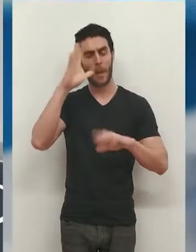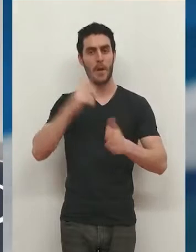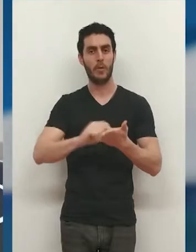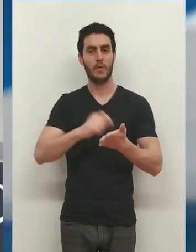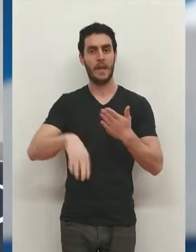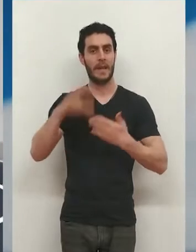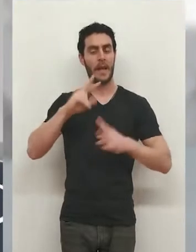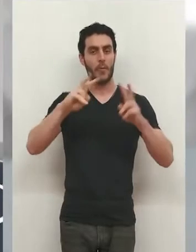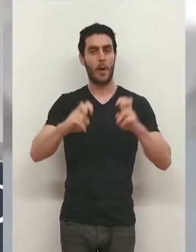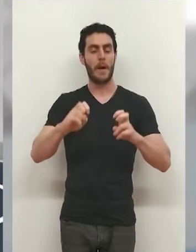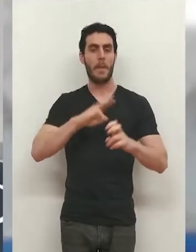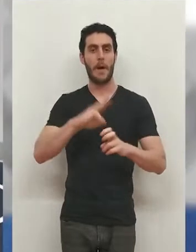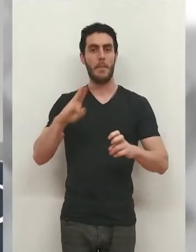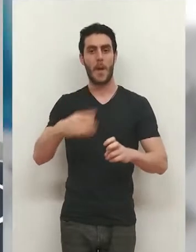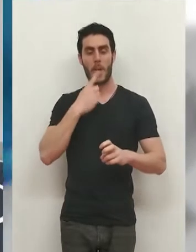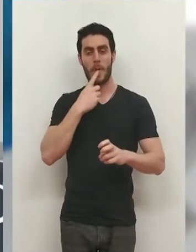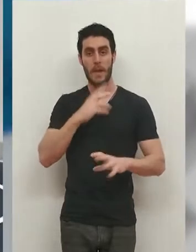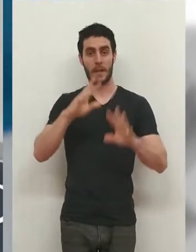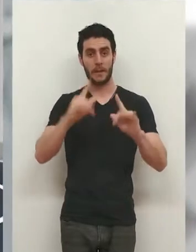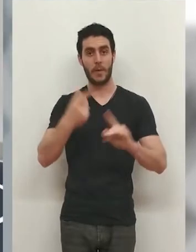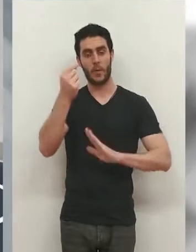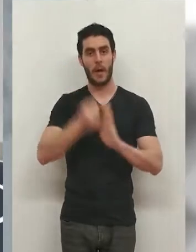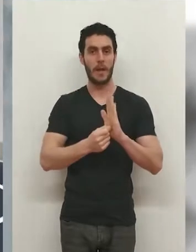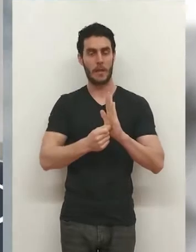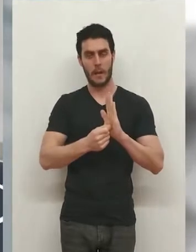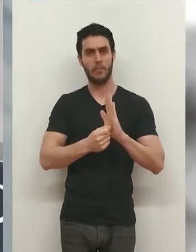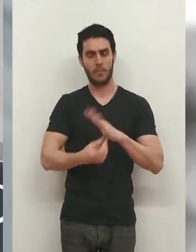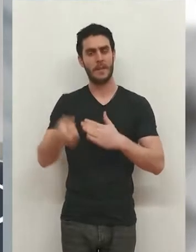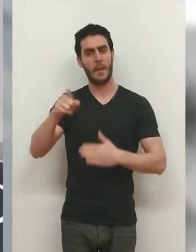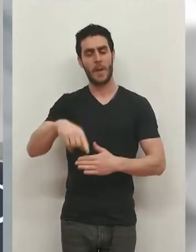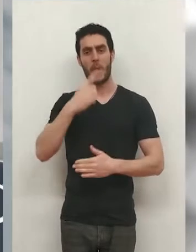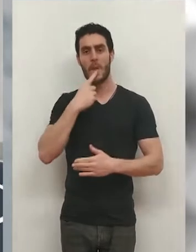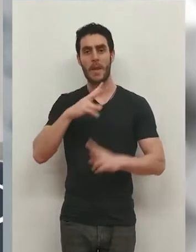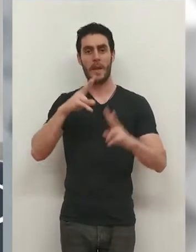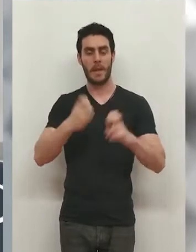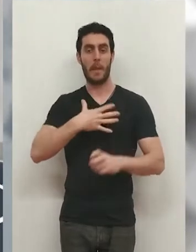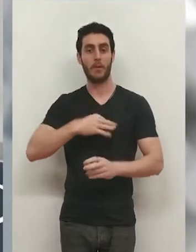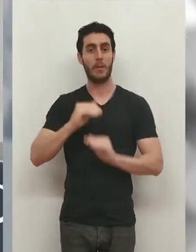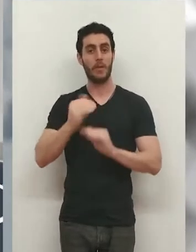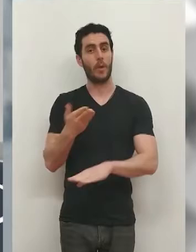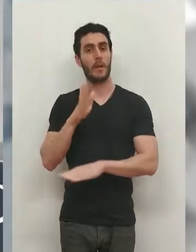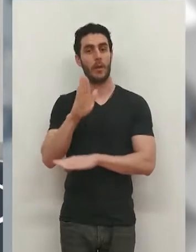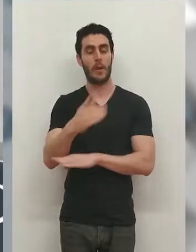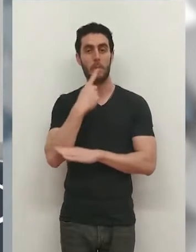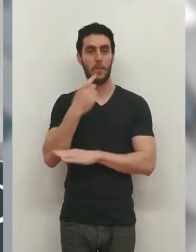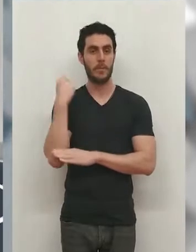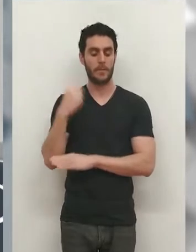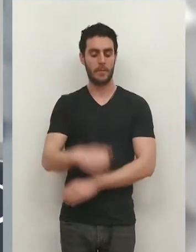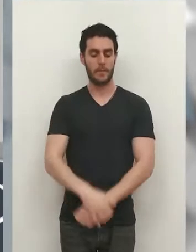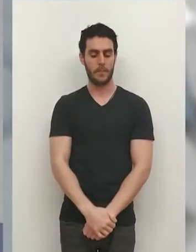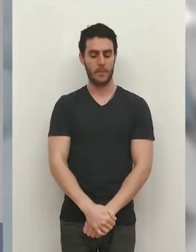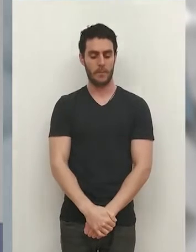secretaria general del Partido Popular sí aspira a que haya una sola lista al tiempo que descarta hablar sobre su posible candidatura.